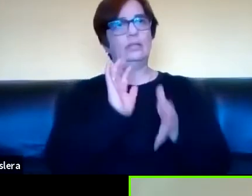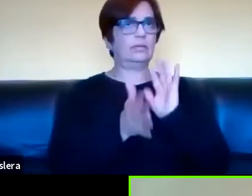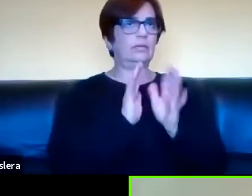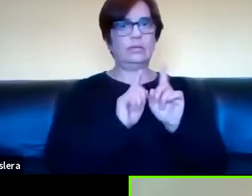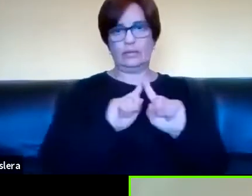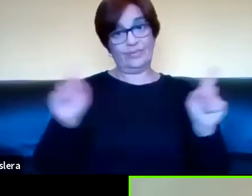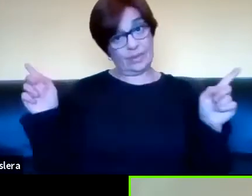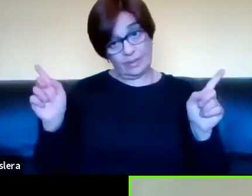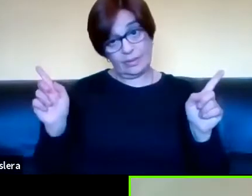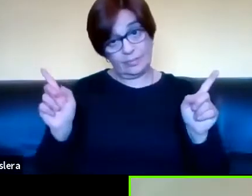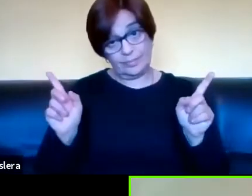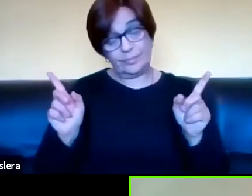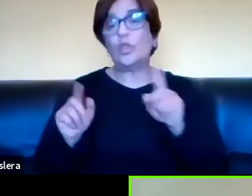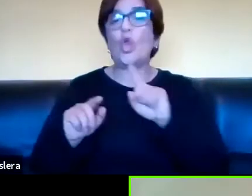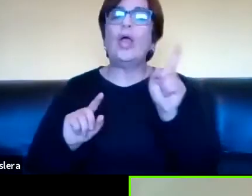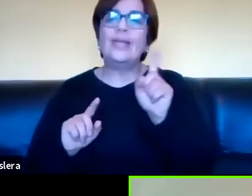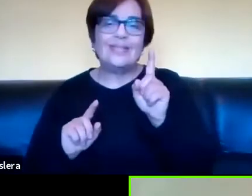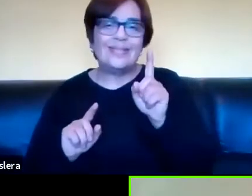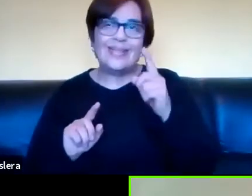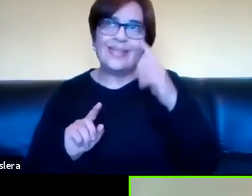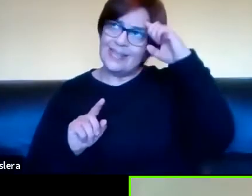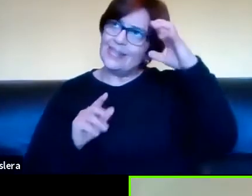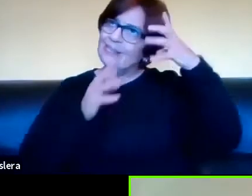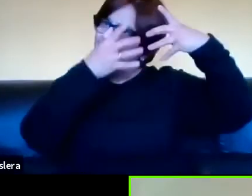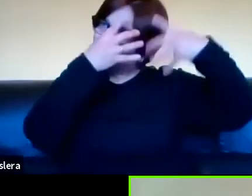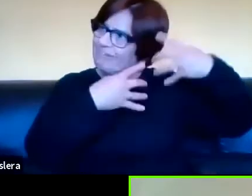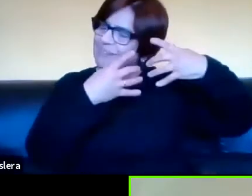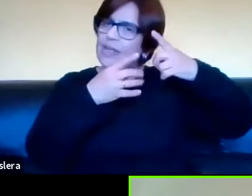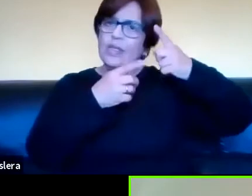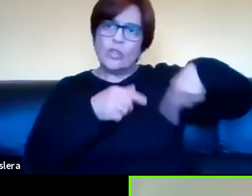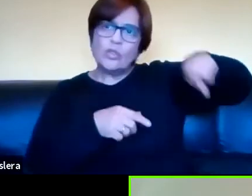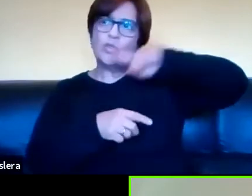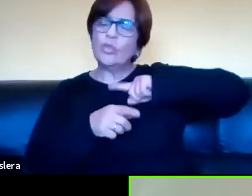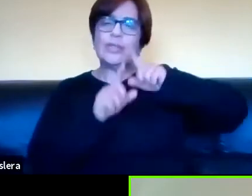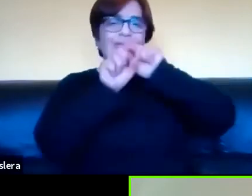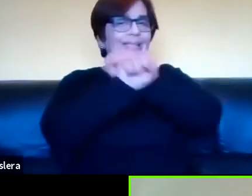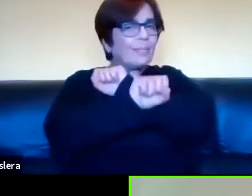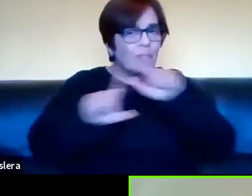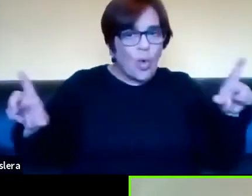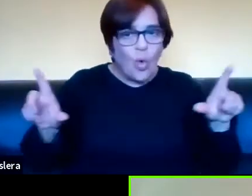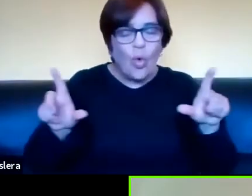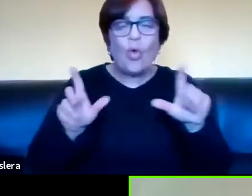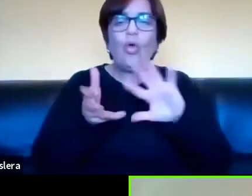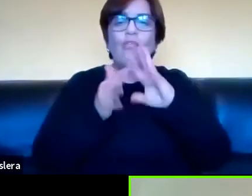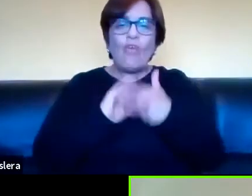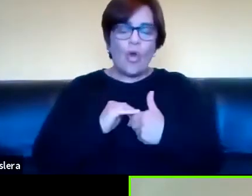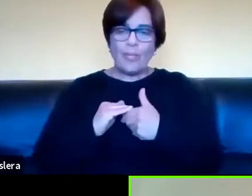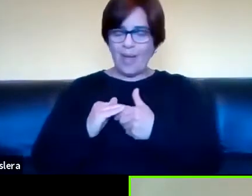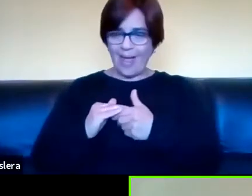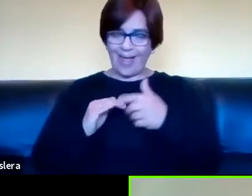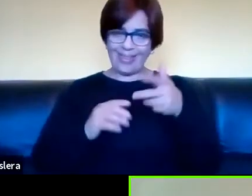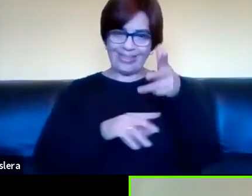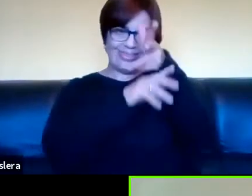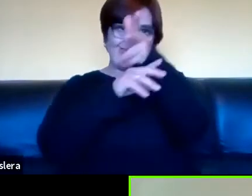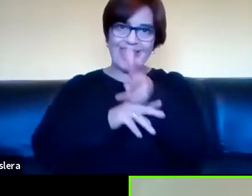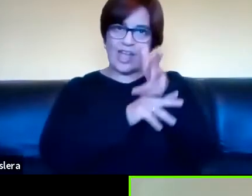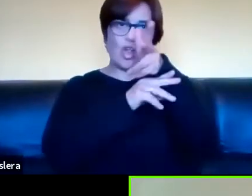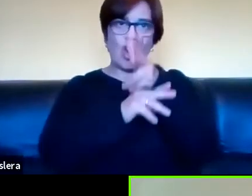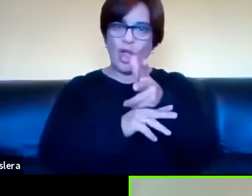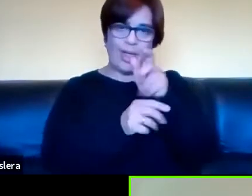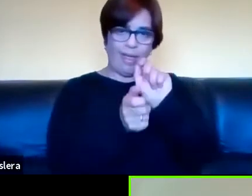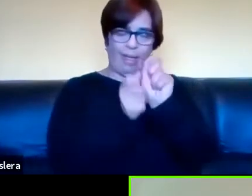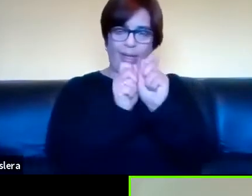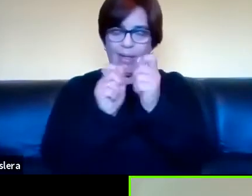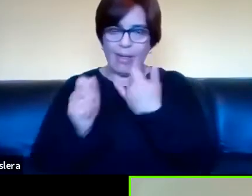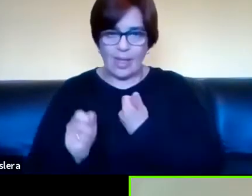O sea, que no es lo mismo a nivel psicolingüístico, no es lo mismo tampoco a nivel de la manipulación tecnológica. Pero